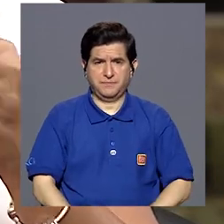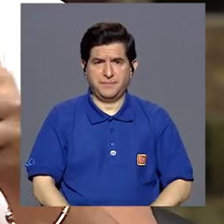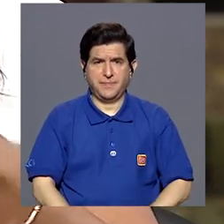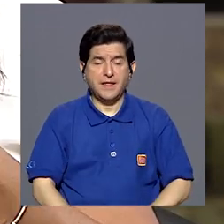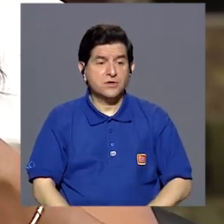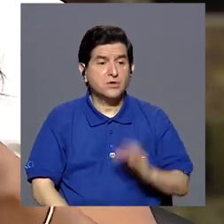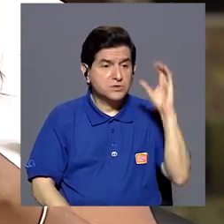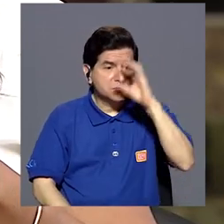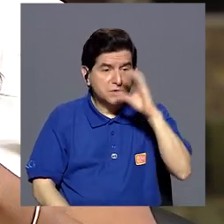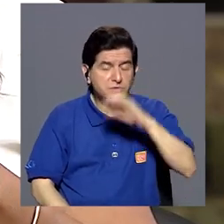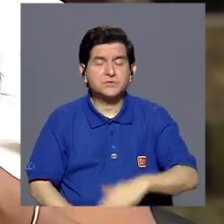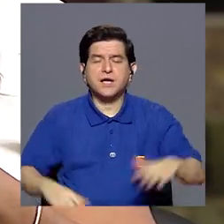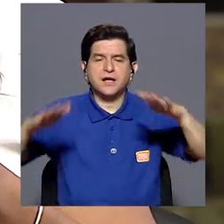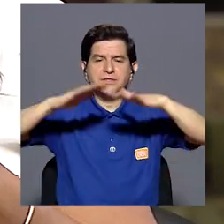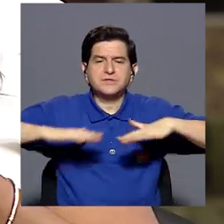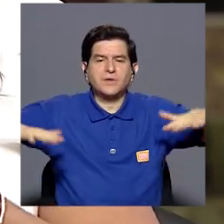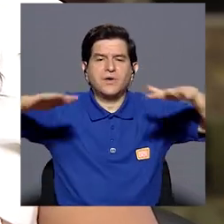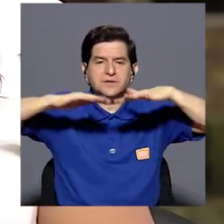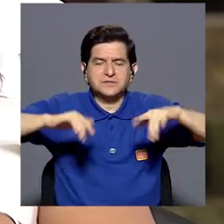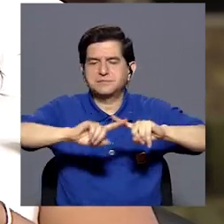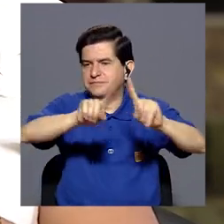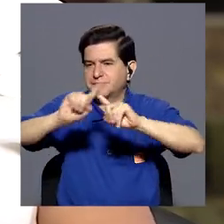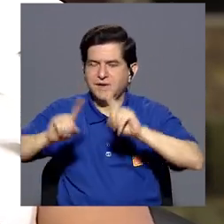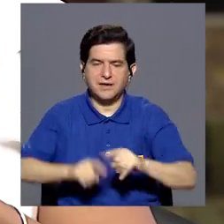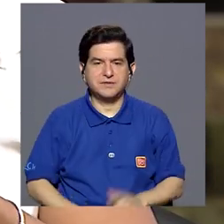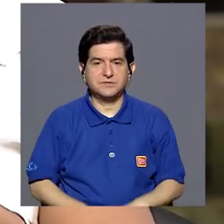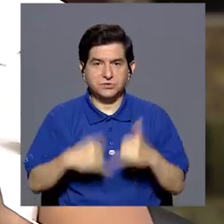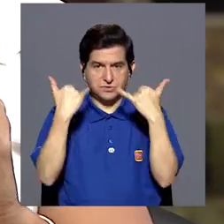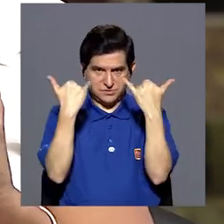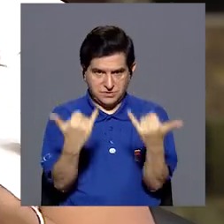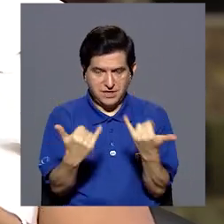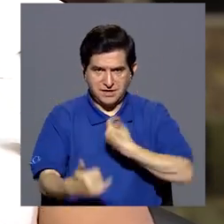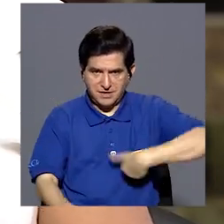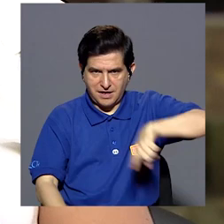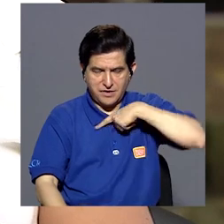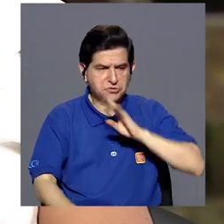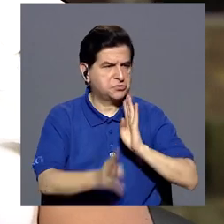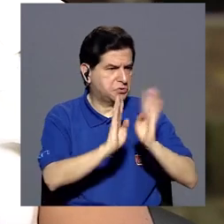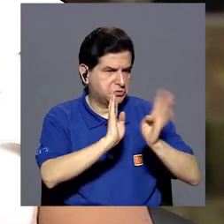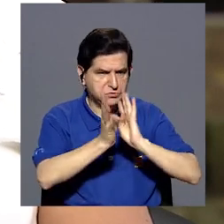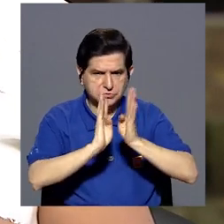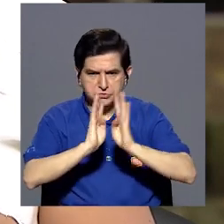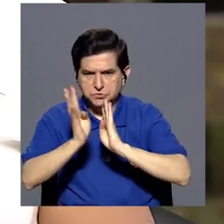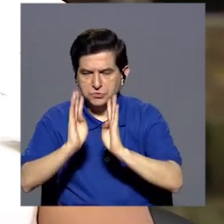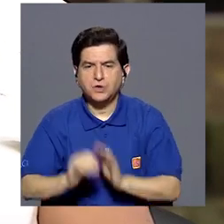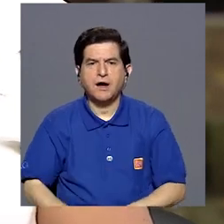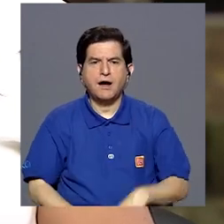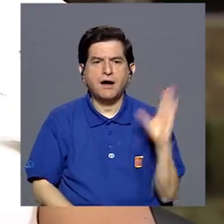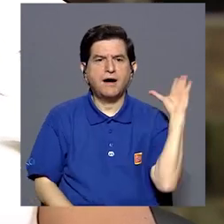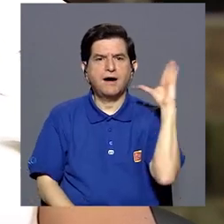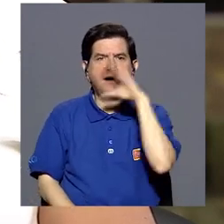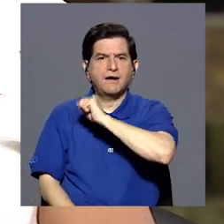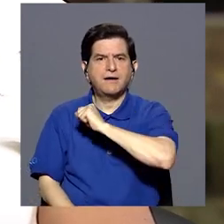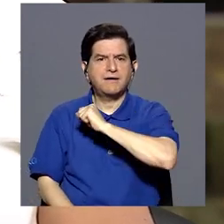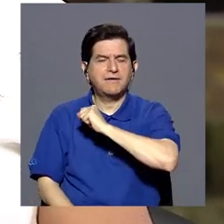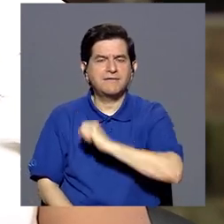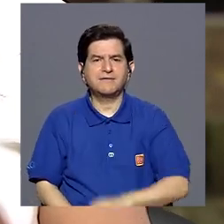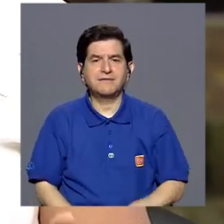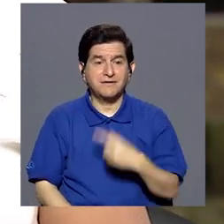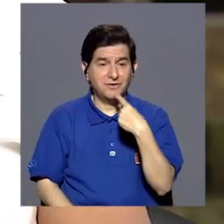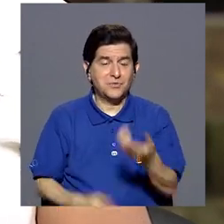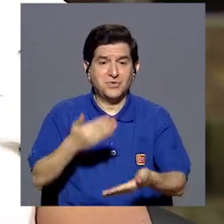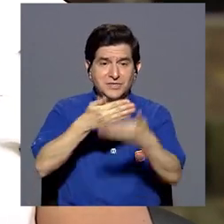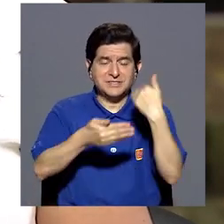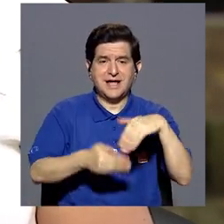les vamos buscando espacios de respiro. Y ahí mismo, conforme hemos ido conversando, nos hemos ido dando cuentas que también,